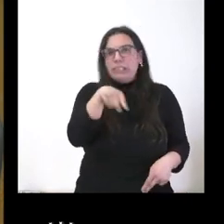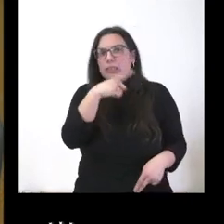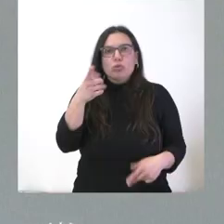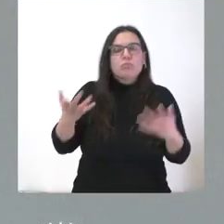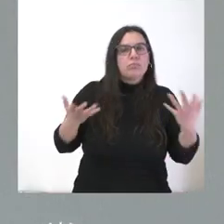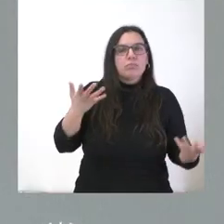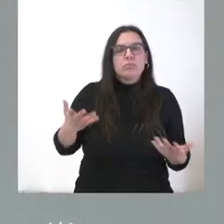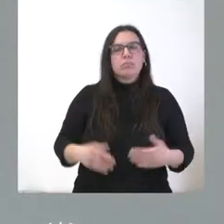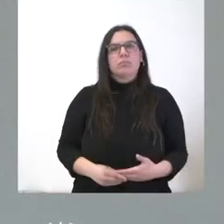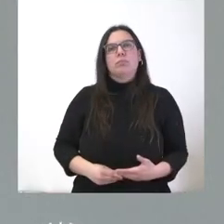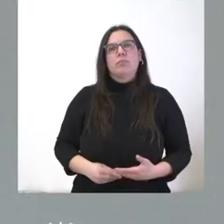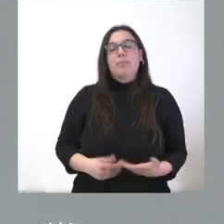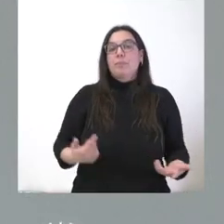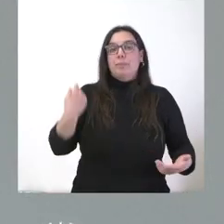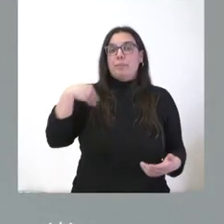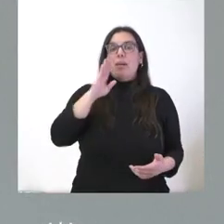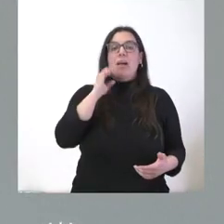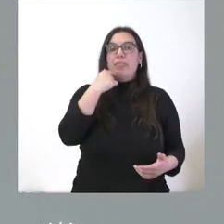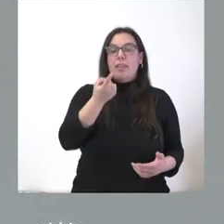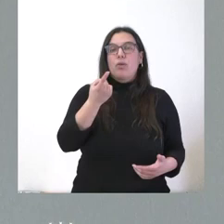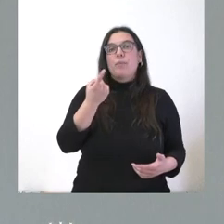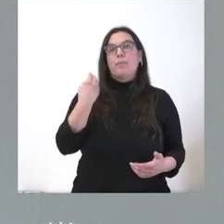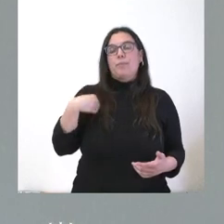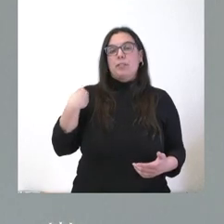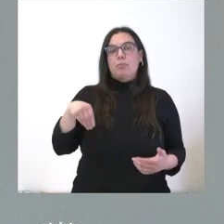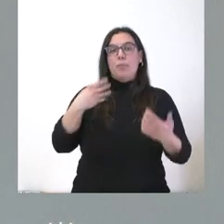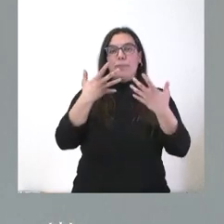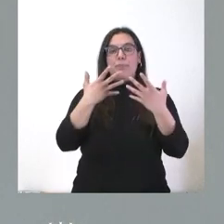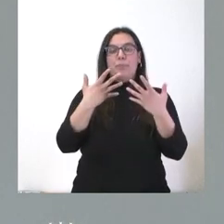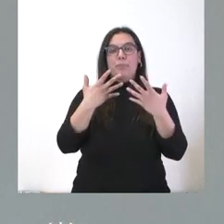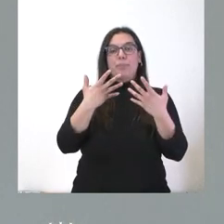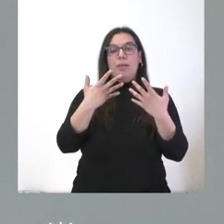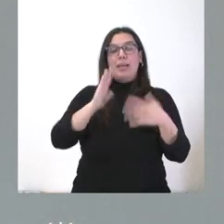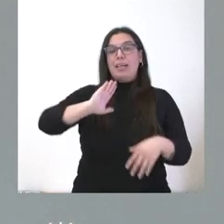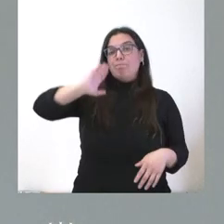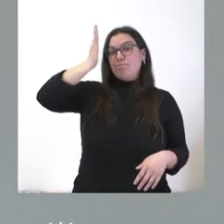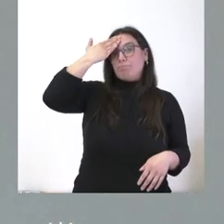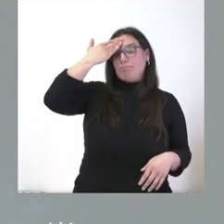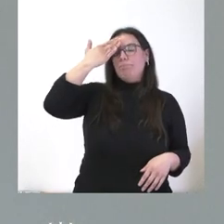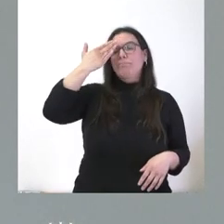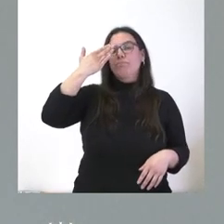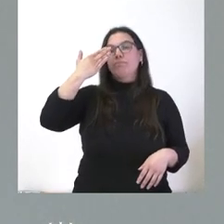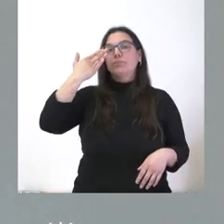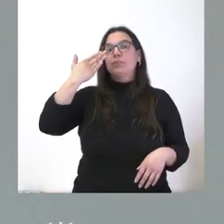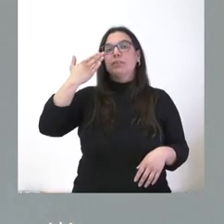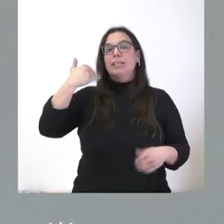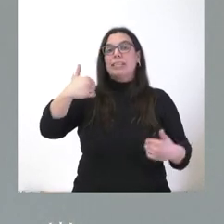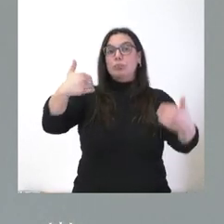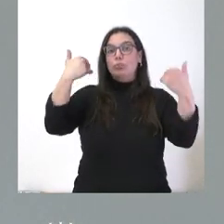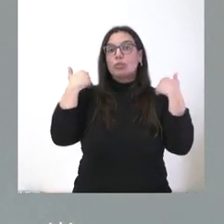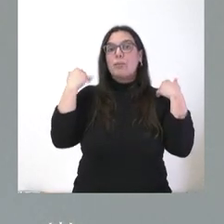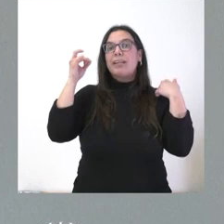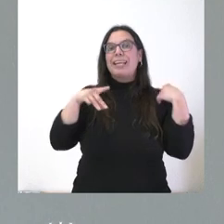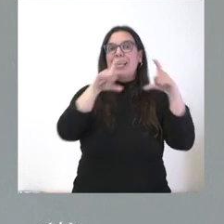Como les digo, los titulares de esa negociación en torno a los conflictos colectivos son los